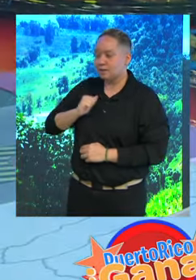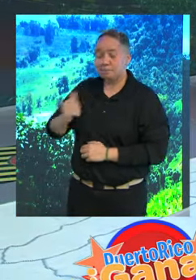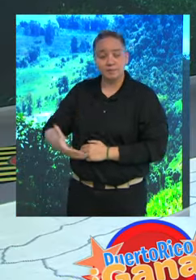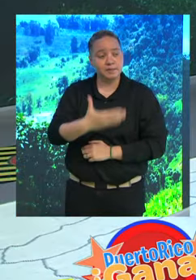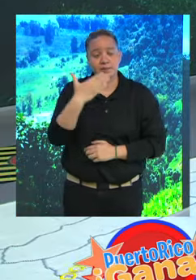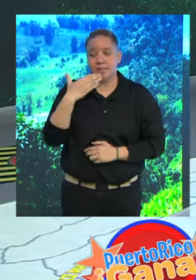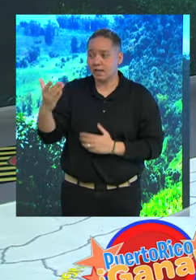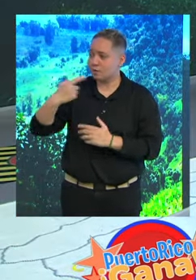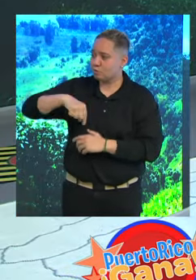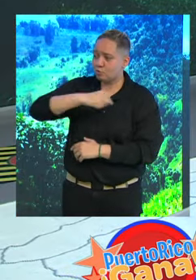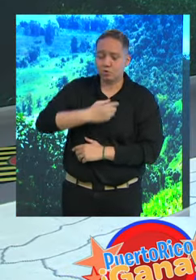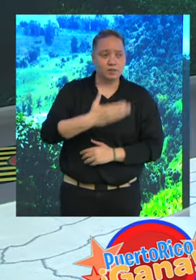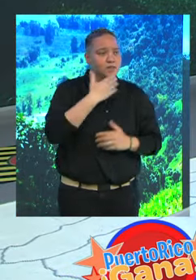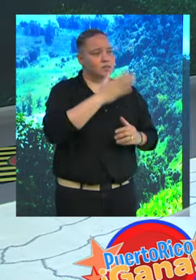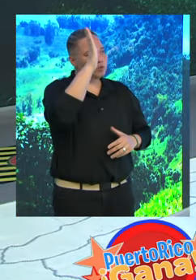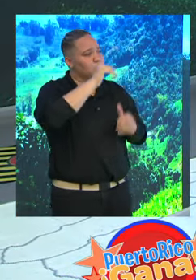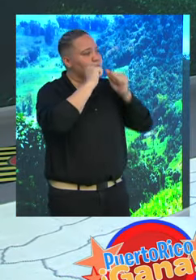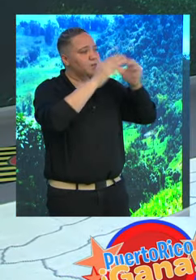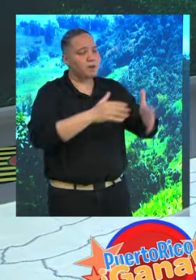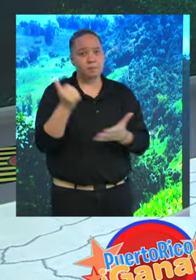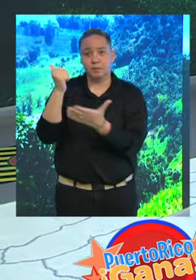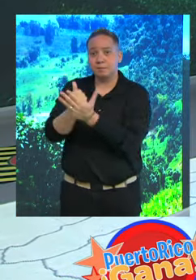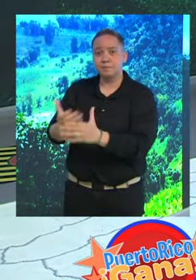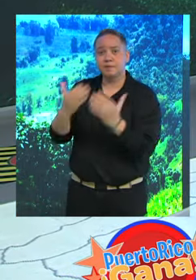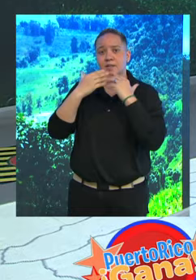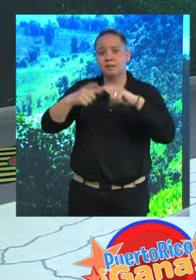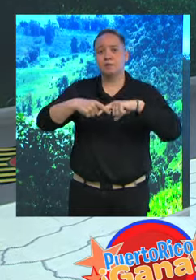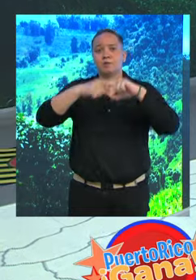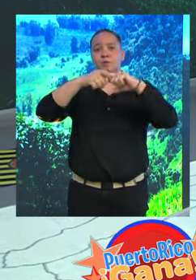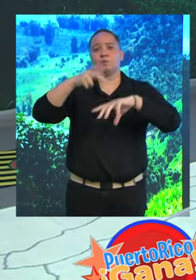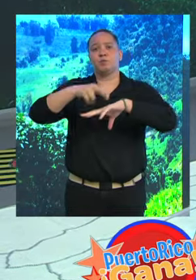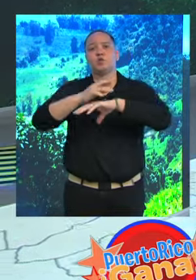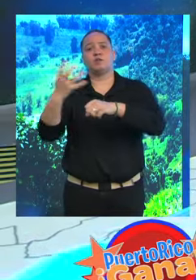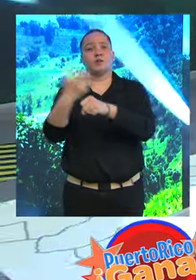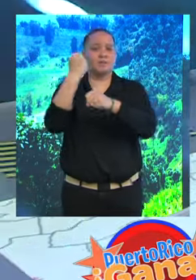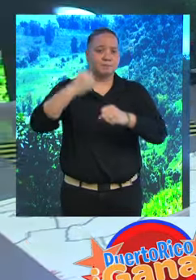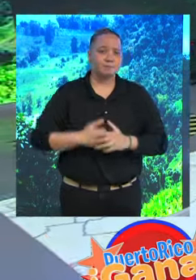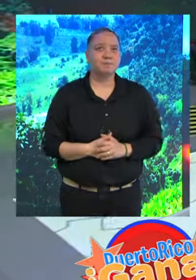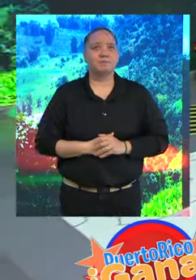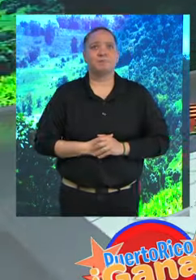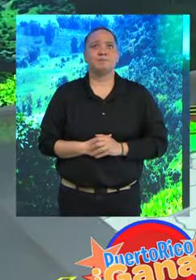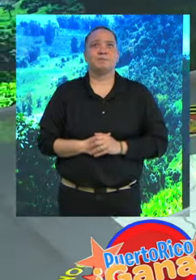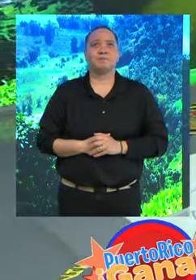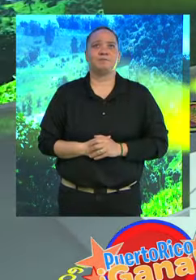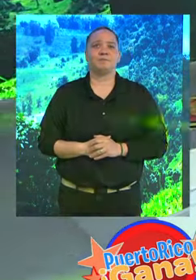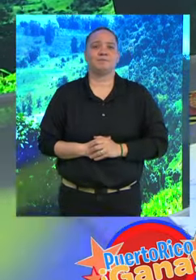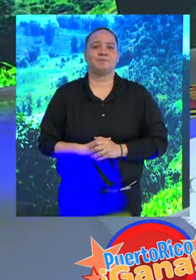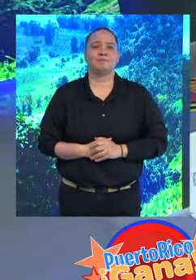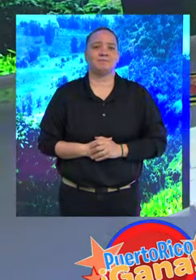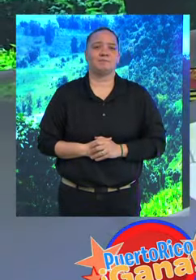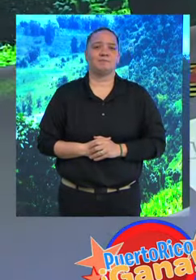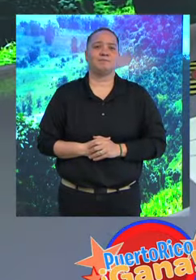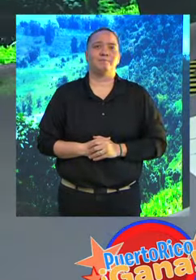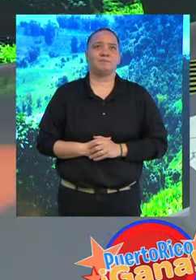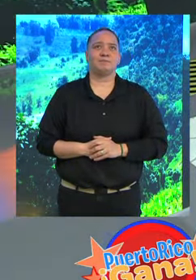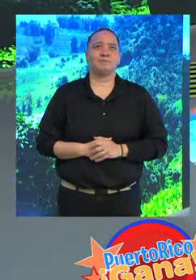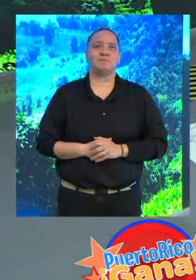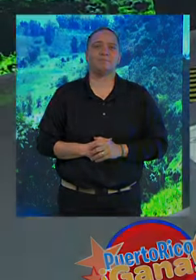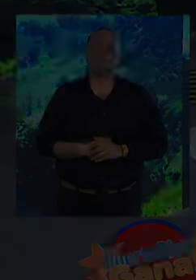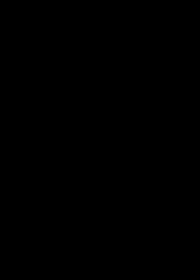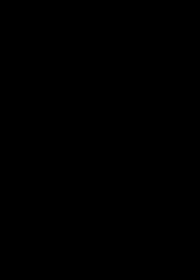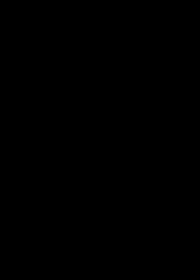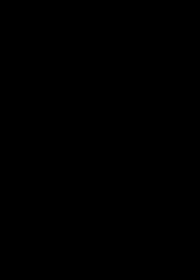por haber estado con nosotros. bendiga mucho. Amén, gracias. Vamos a una pausa, este Puerto Rico gana el top 10 de mi pueblo hoy, Nahuabo. ¡Qué lindo